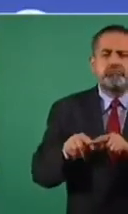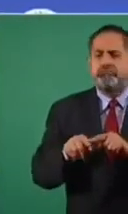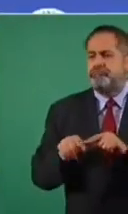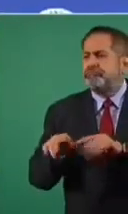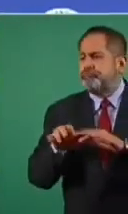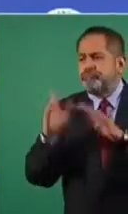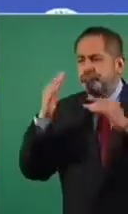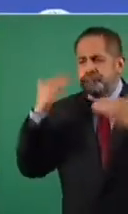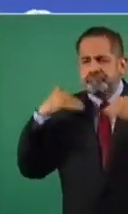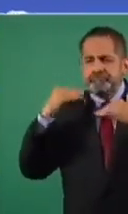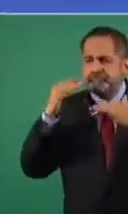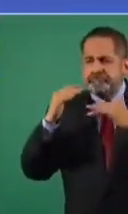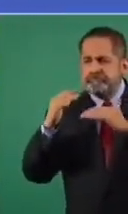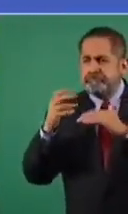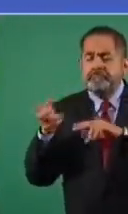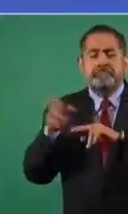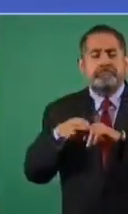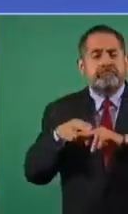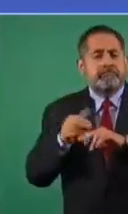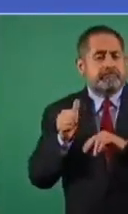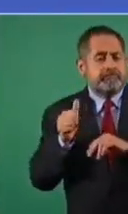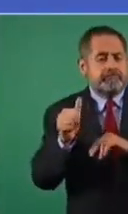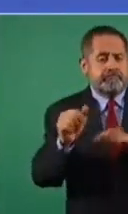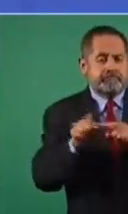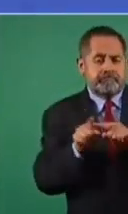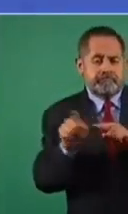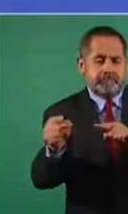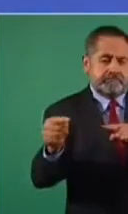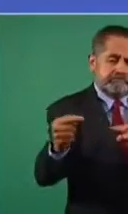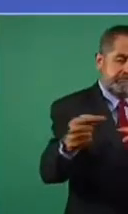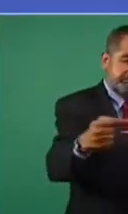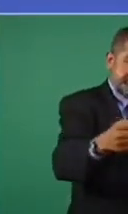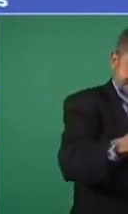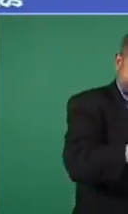por aquí y por acá,